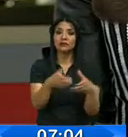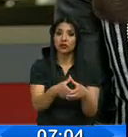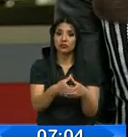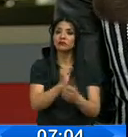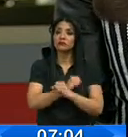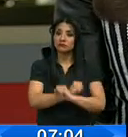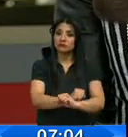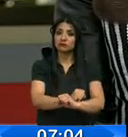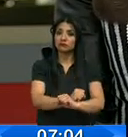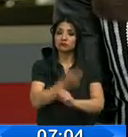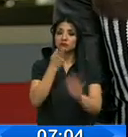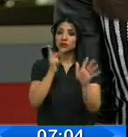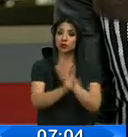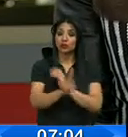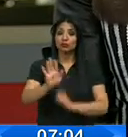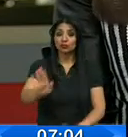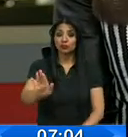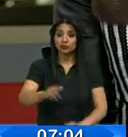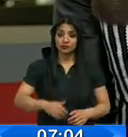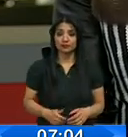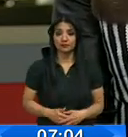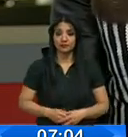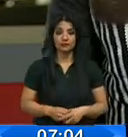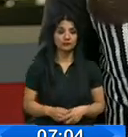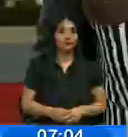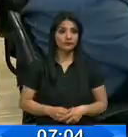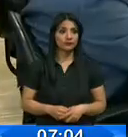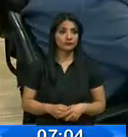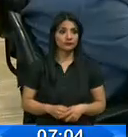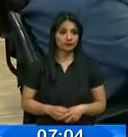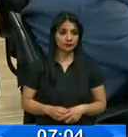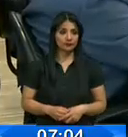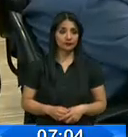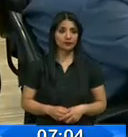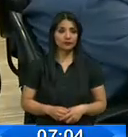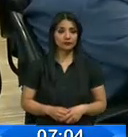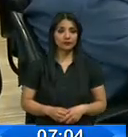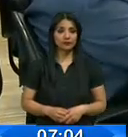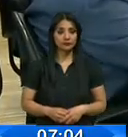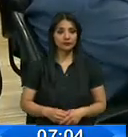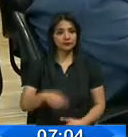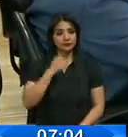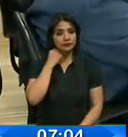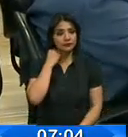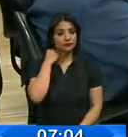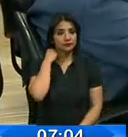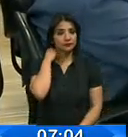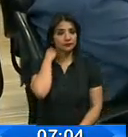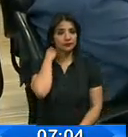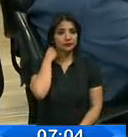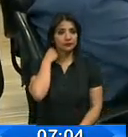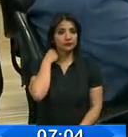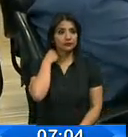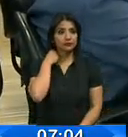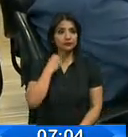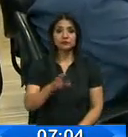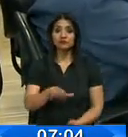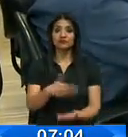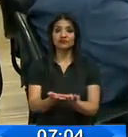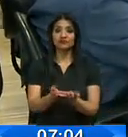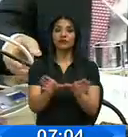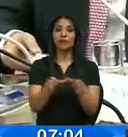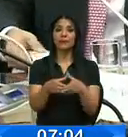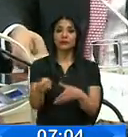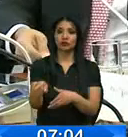defenderse de las denuncias que pesan en su contra. Señores asambleístas. A la comisión llegó el consejero Walter